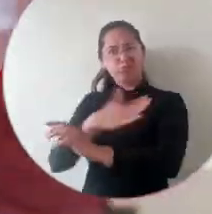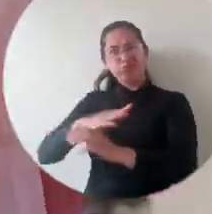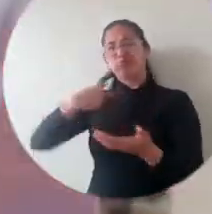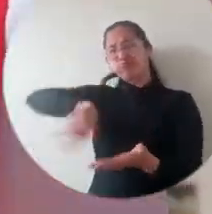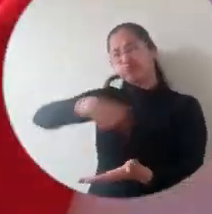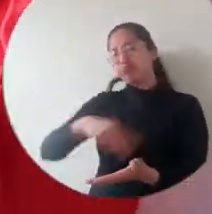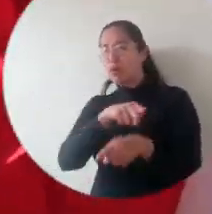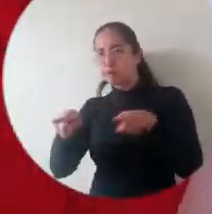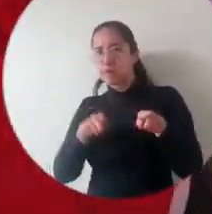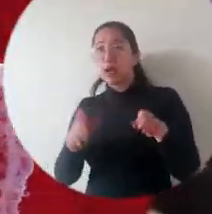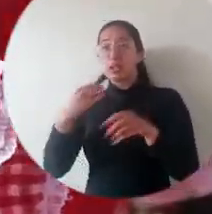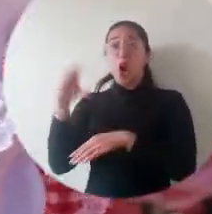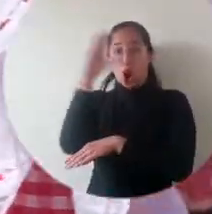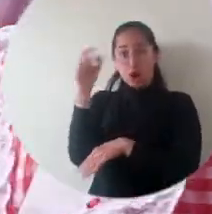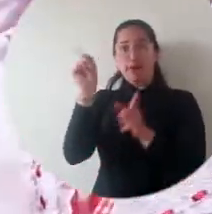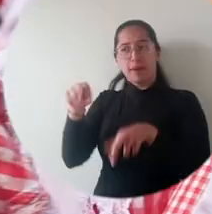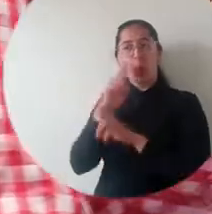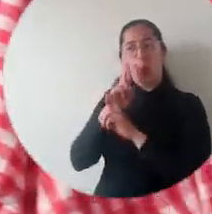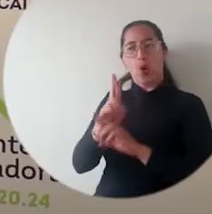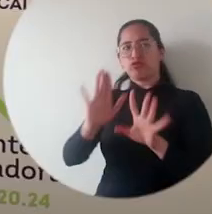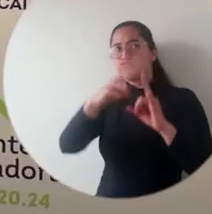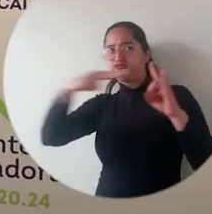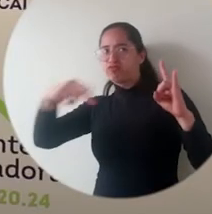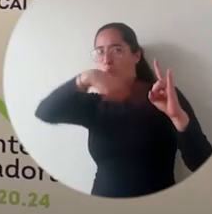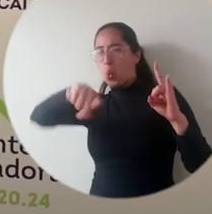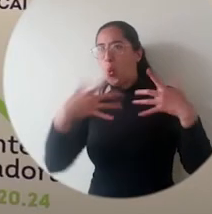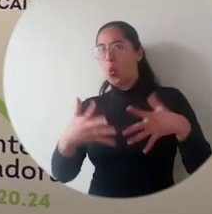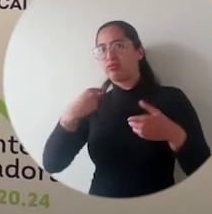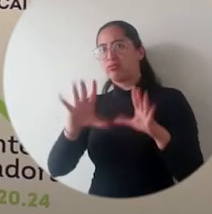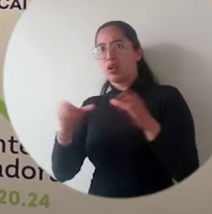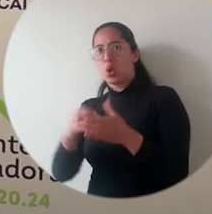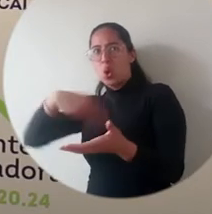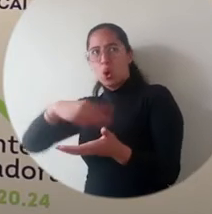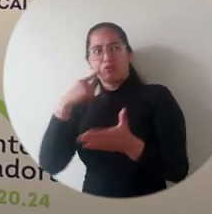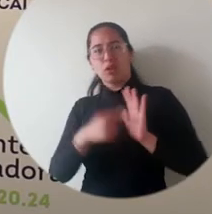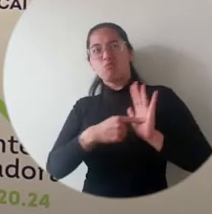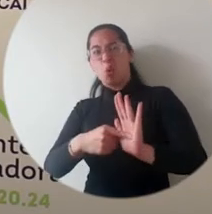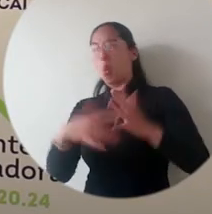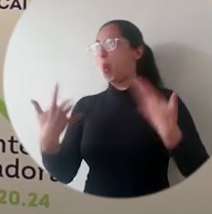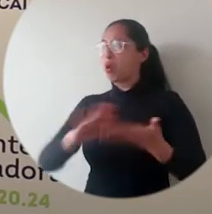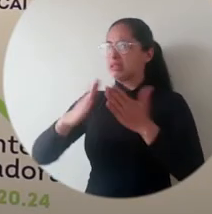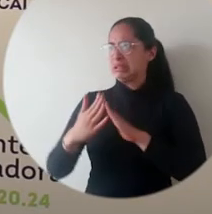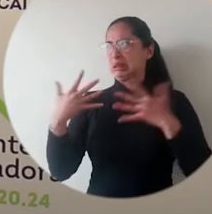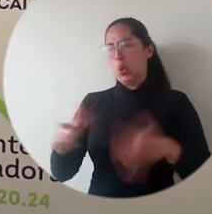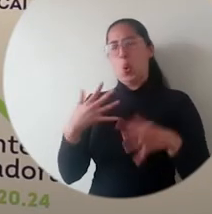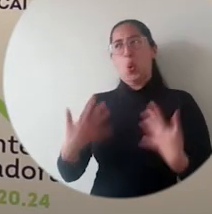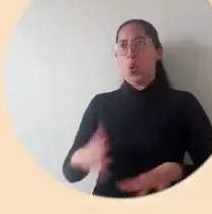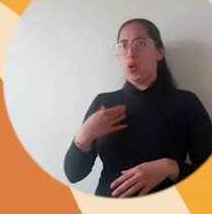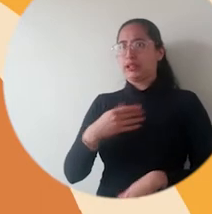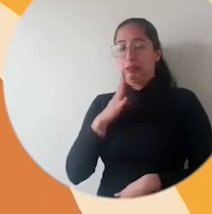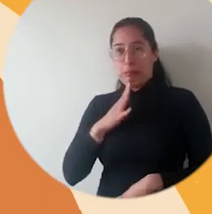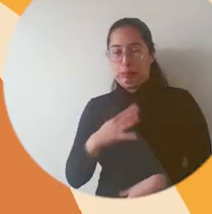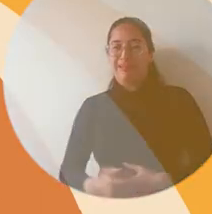el Colombia reconoce la trayectoria y reconoce el trabajo que la Universidad del Magdalena a través del Grupo de Danzas ha presentado a la comunidad.